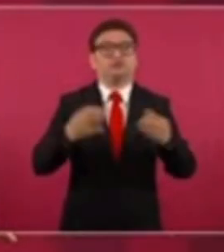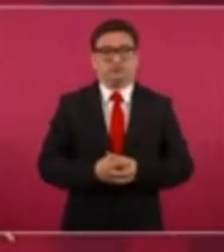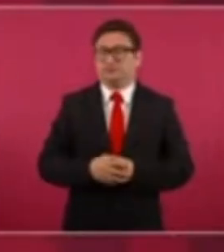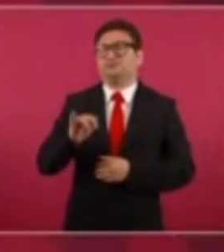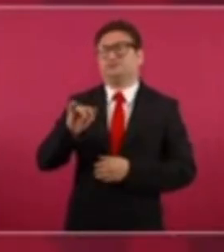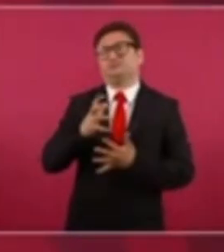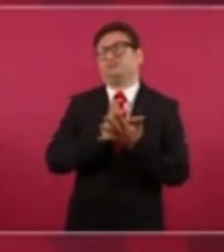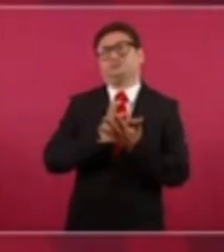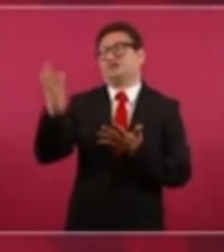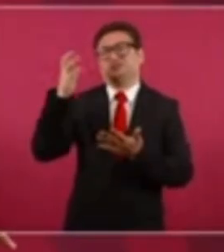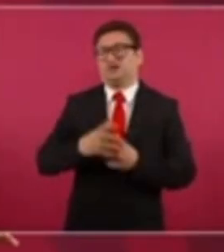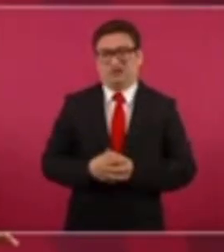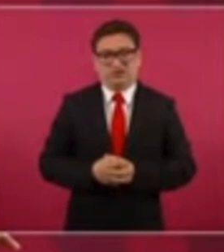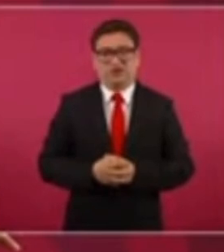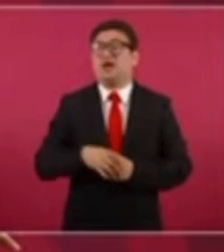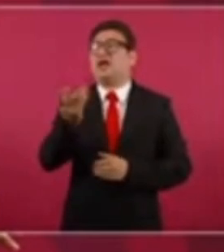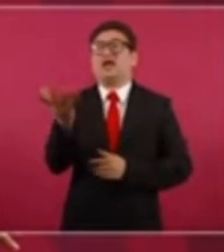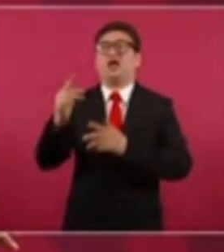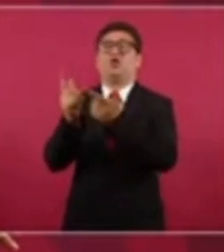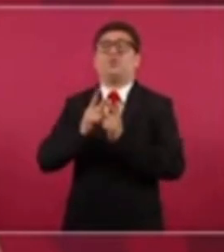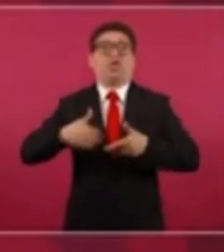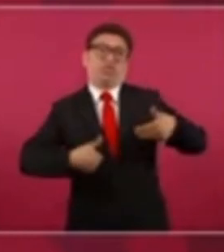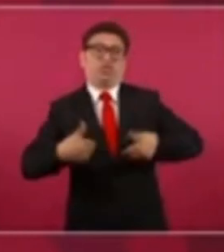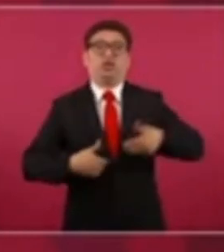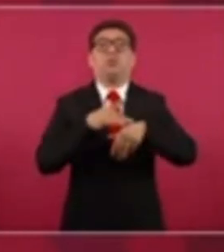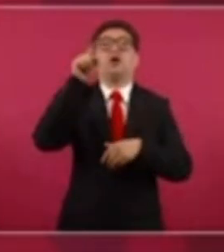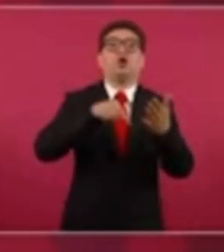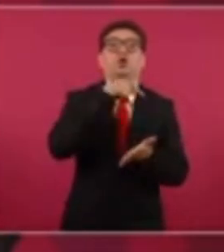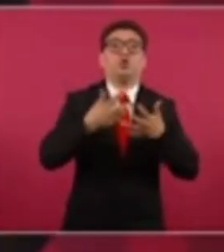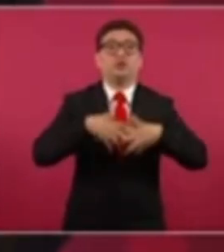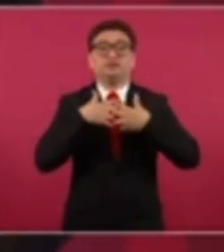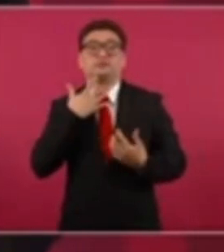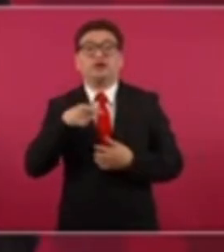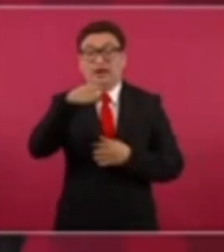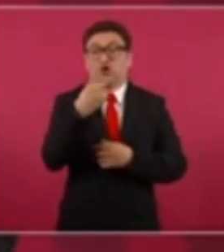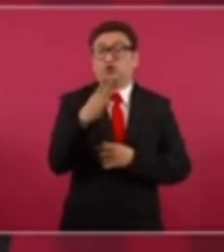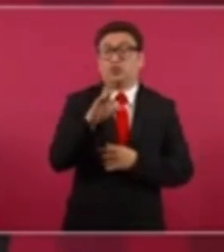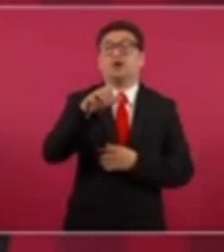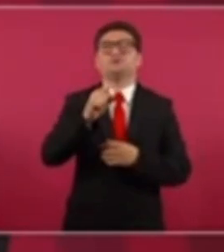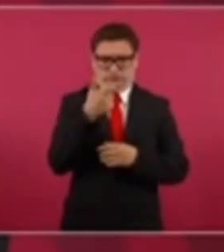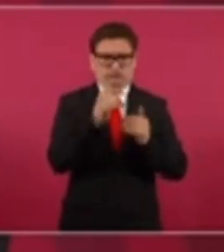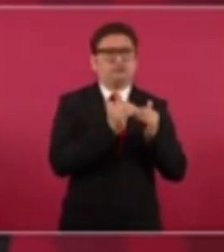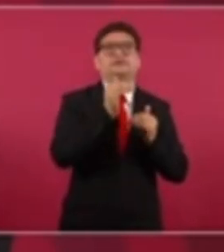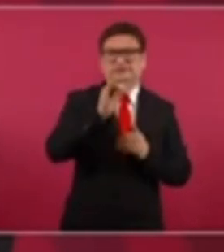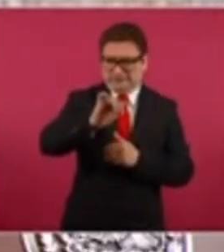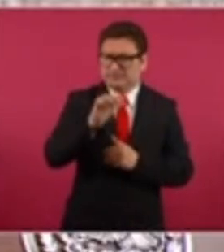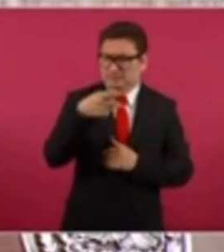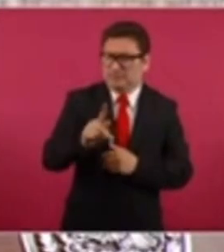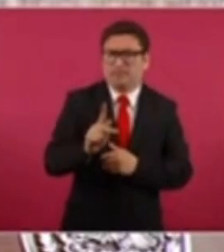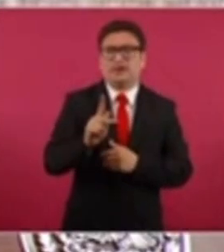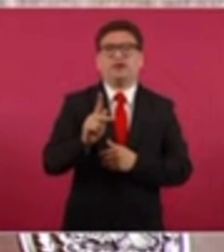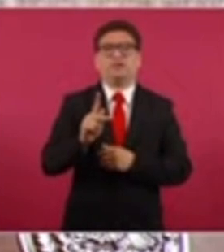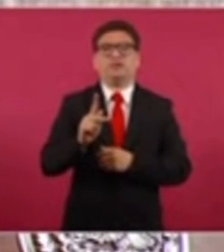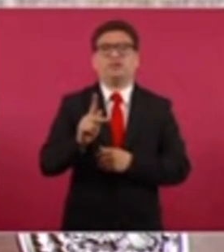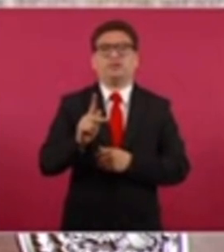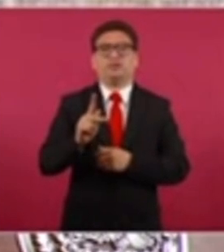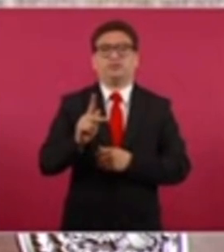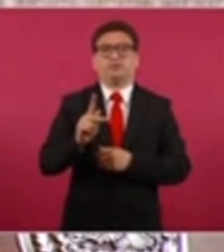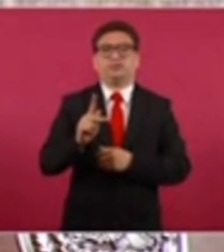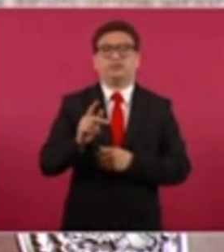Es una exageración. Es que les molesta mucho lo de dos bocas. Hay un incremento, pero en los